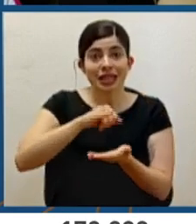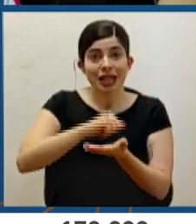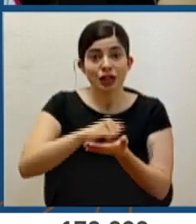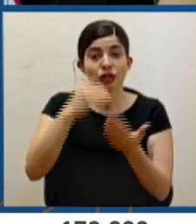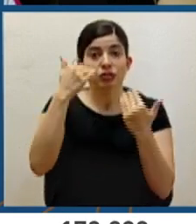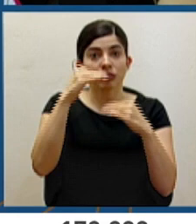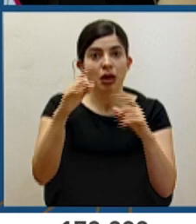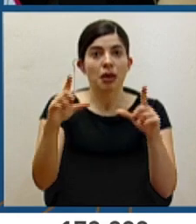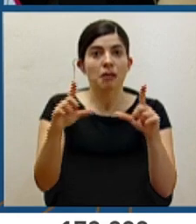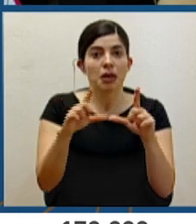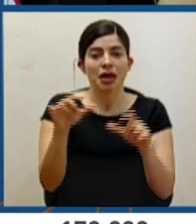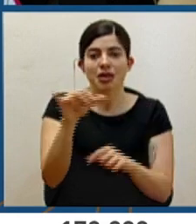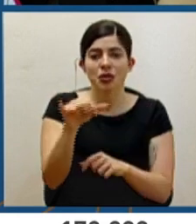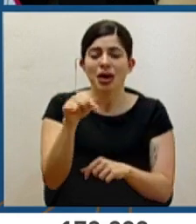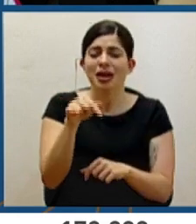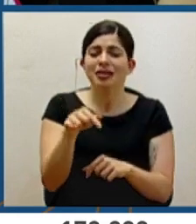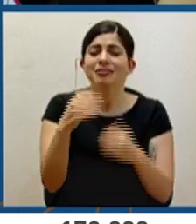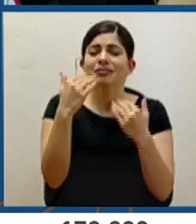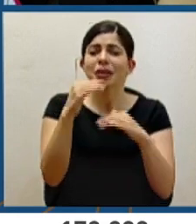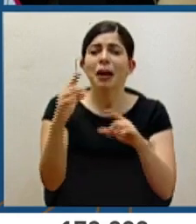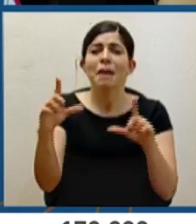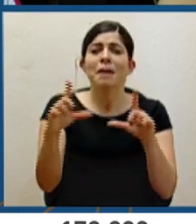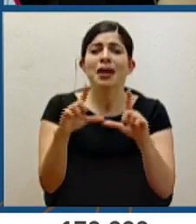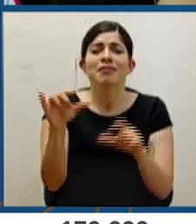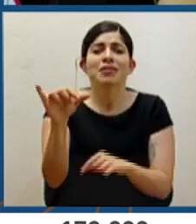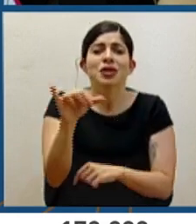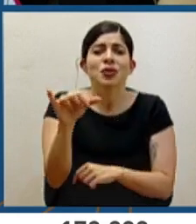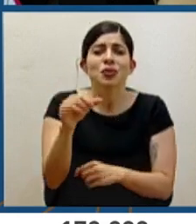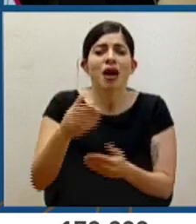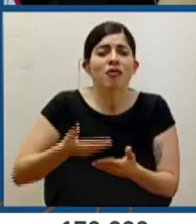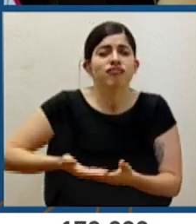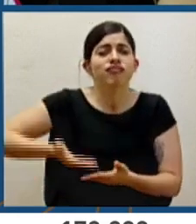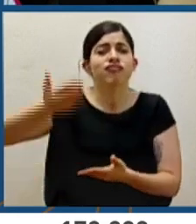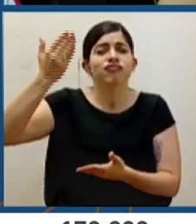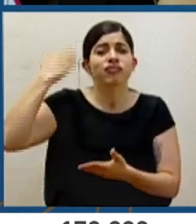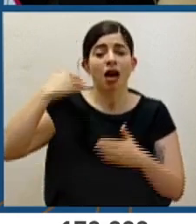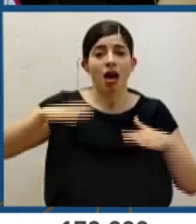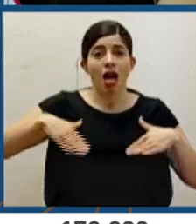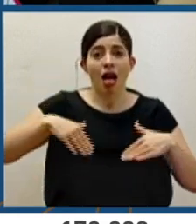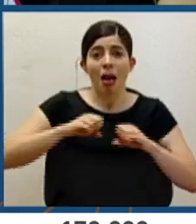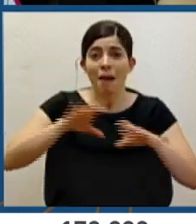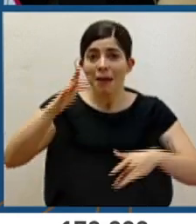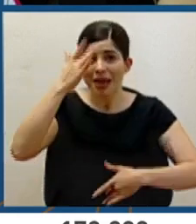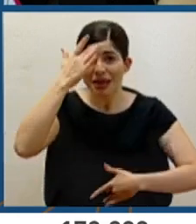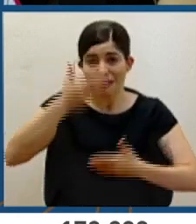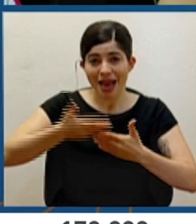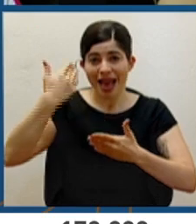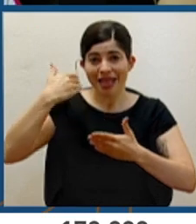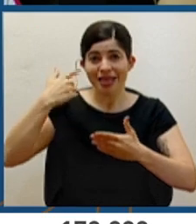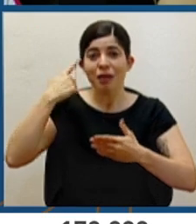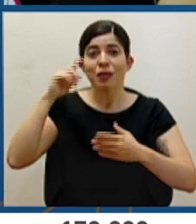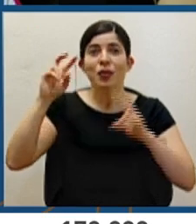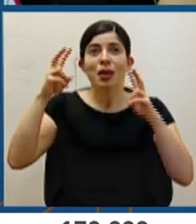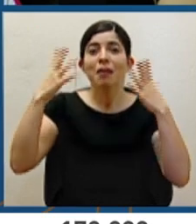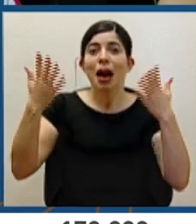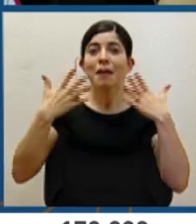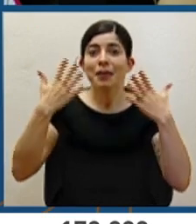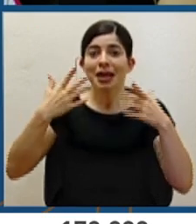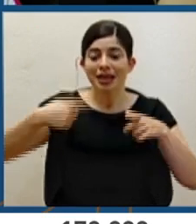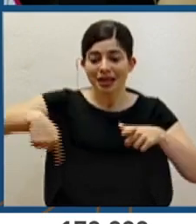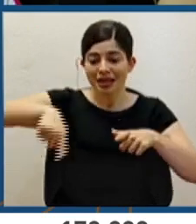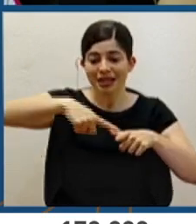esta restricción por placas es la que prevalecía antes de la pandemia por aspectos ambientales y